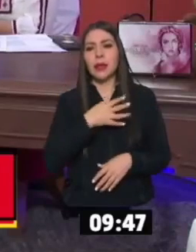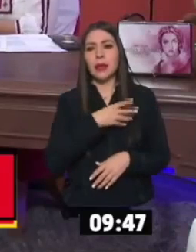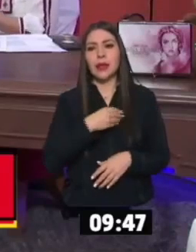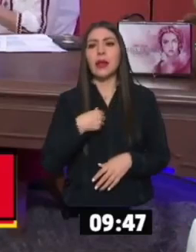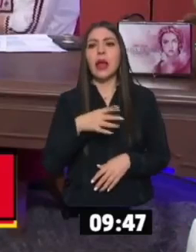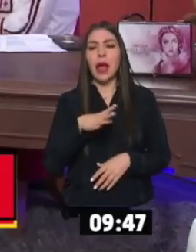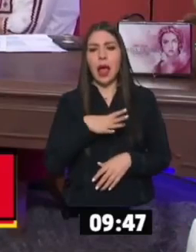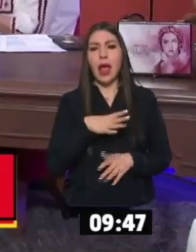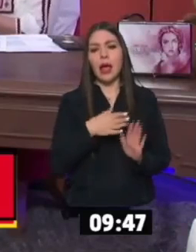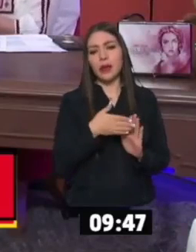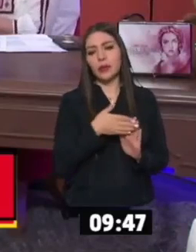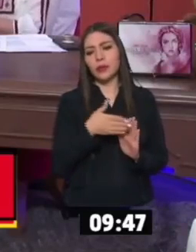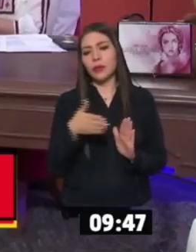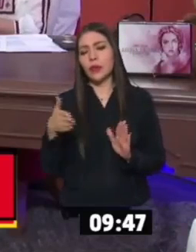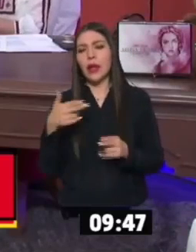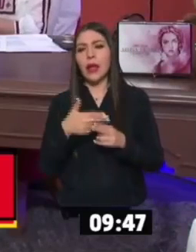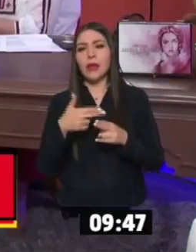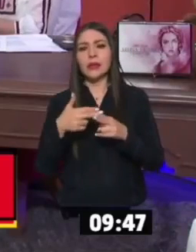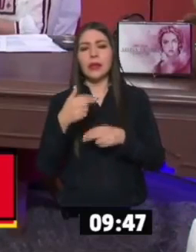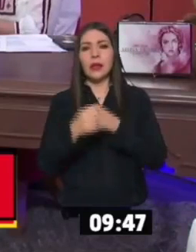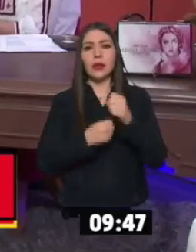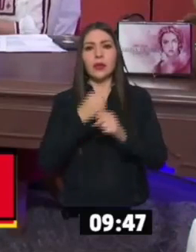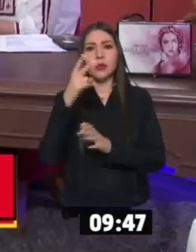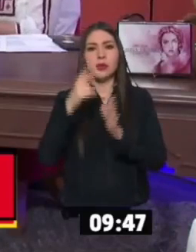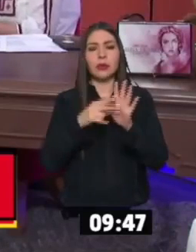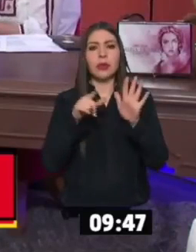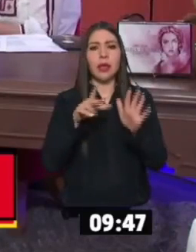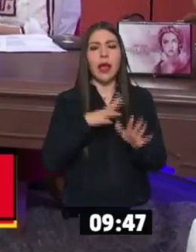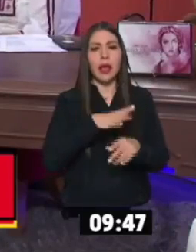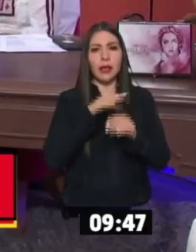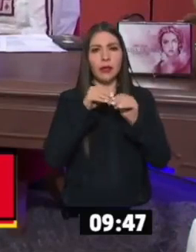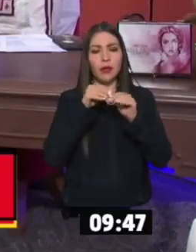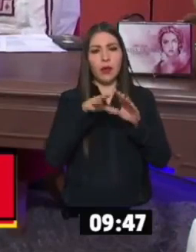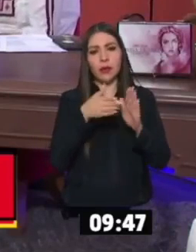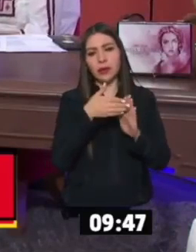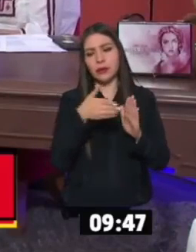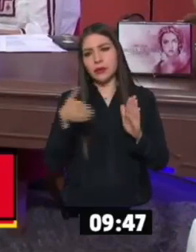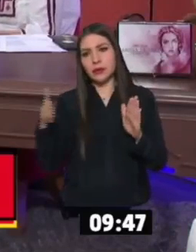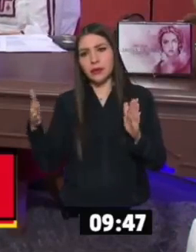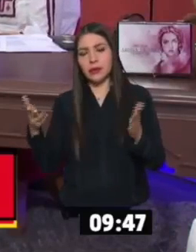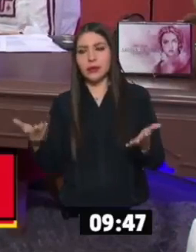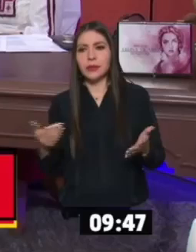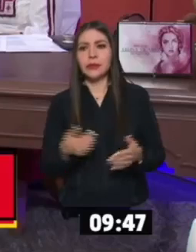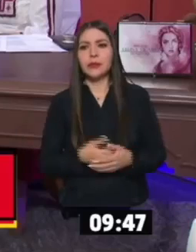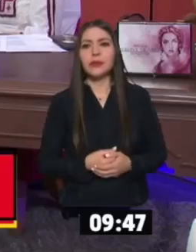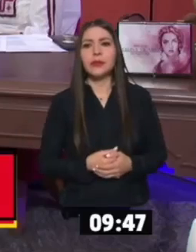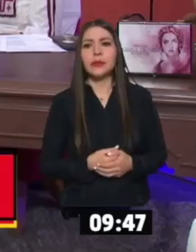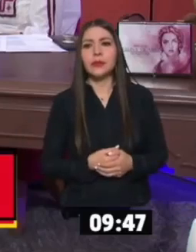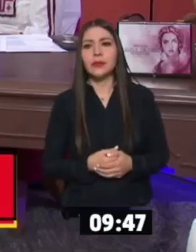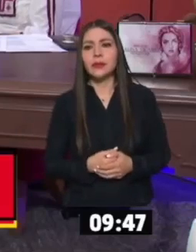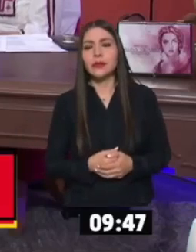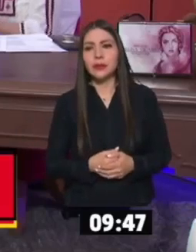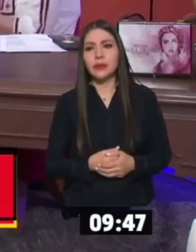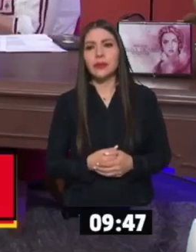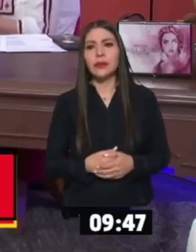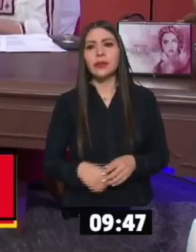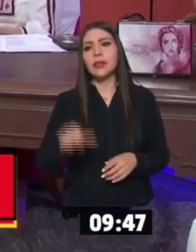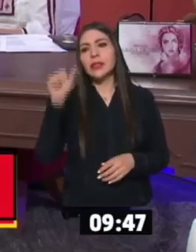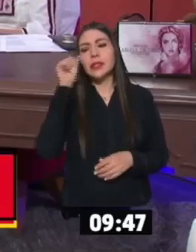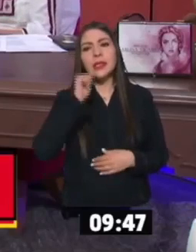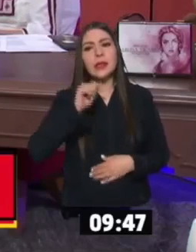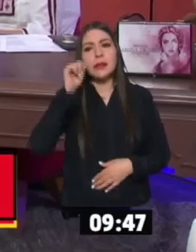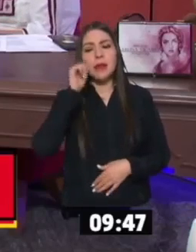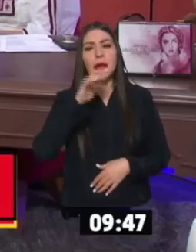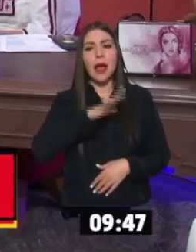2017. Ah, pero ahí está. ¿Y entonces? Eh, pero siempre tienen secciones, siempre tienen